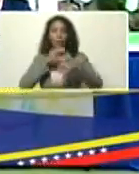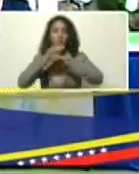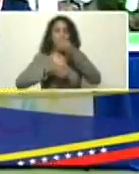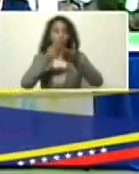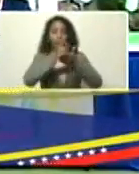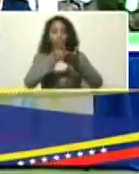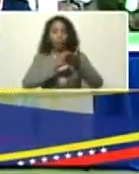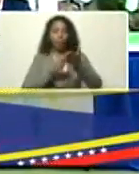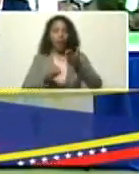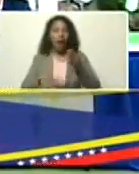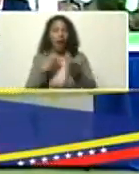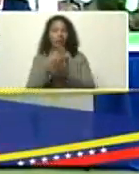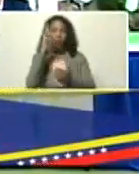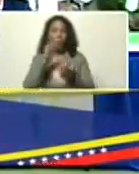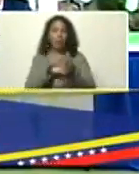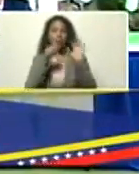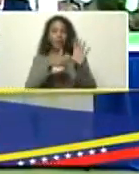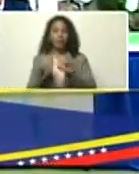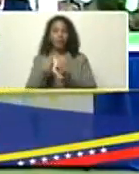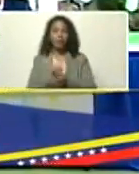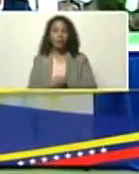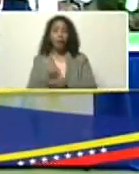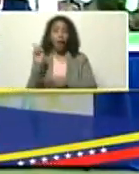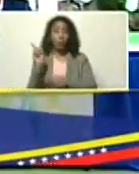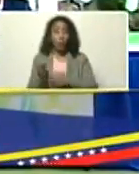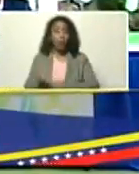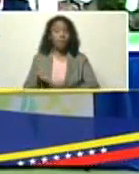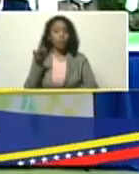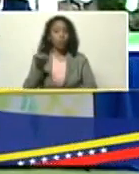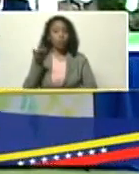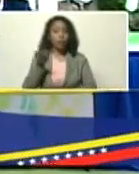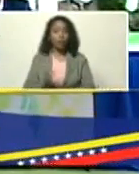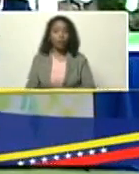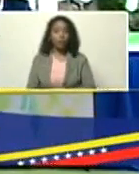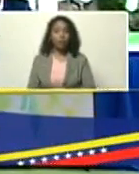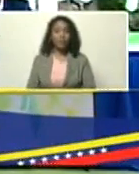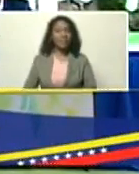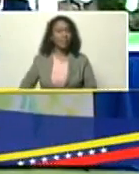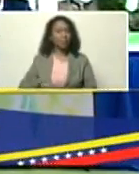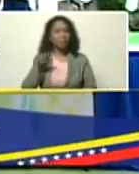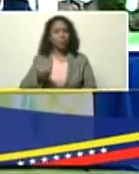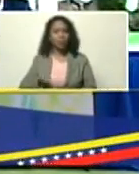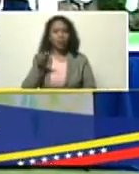2060, esto es importante, importante,